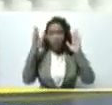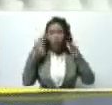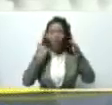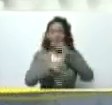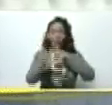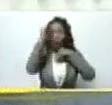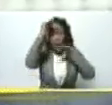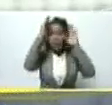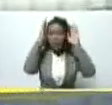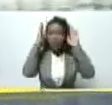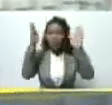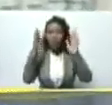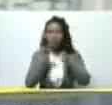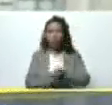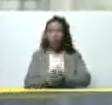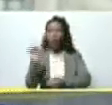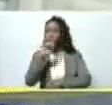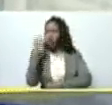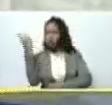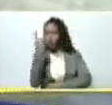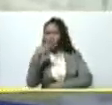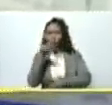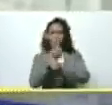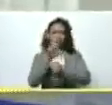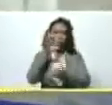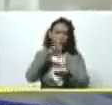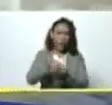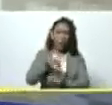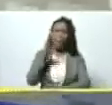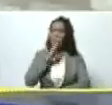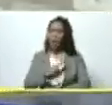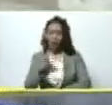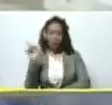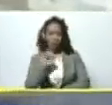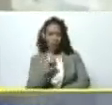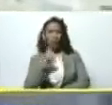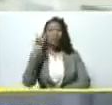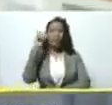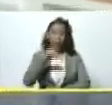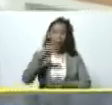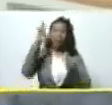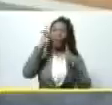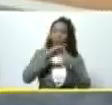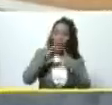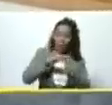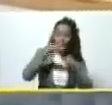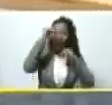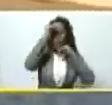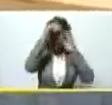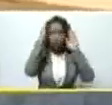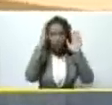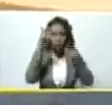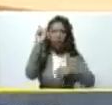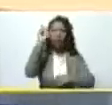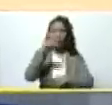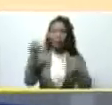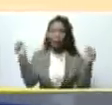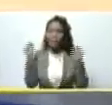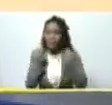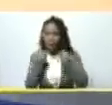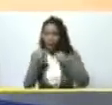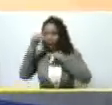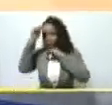atender no nada más a Varina vamos a atender a Táchira vamos a atender a Mérida